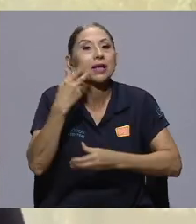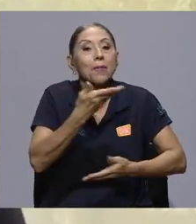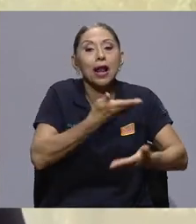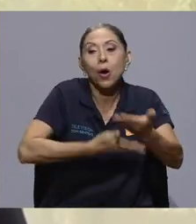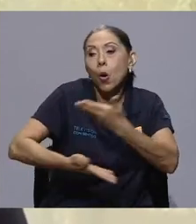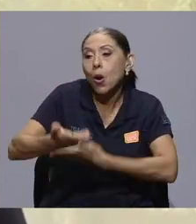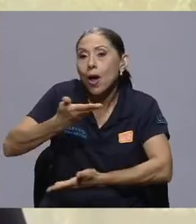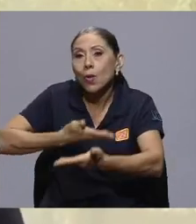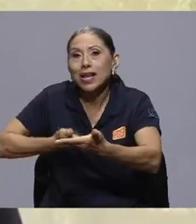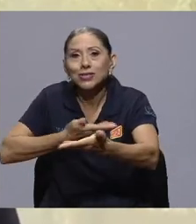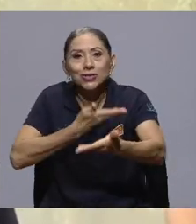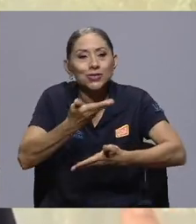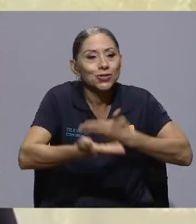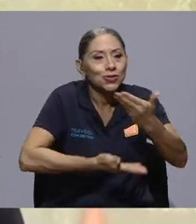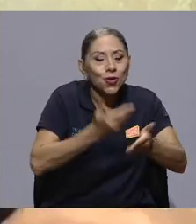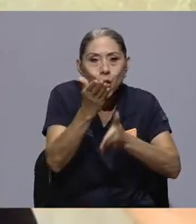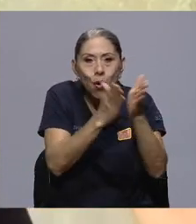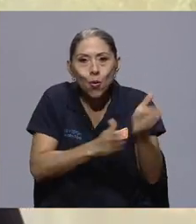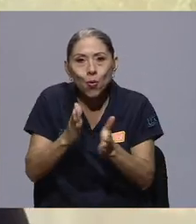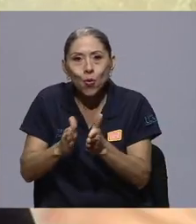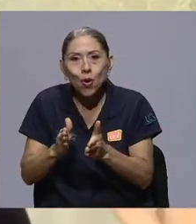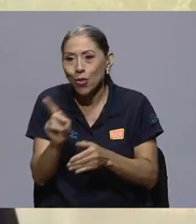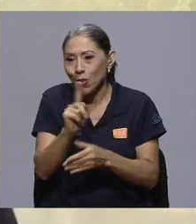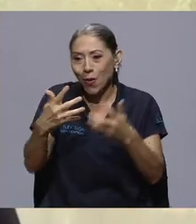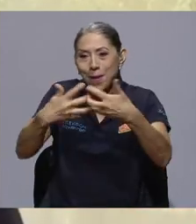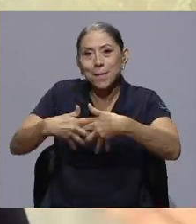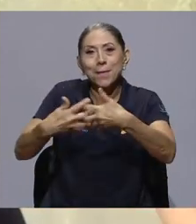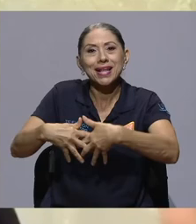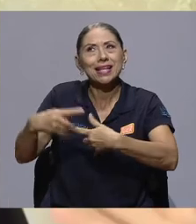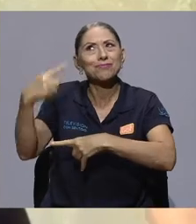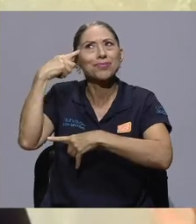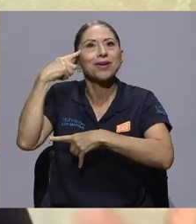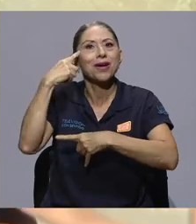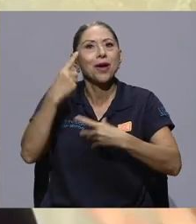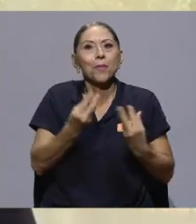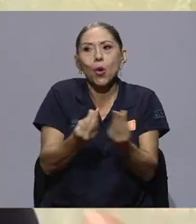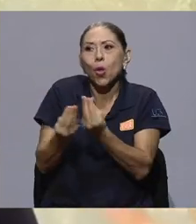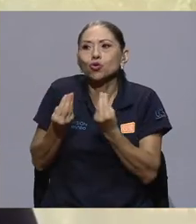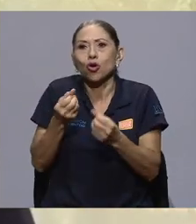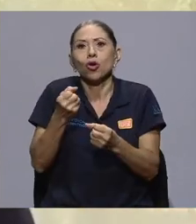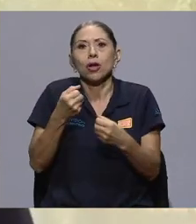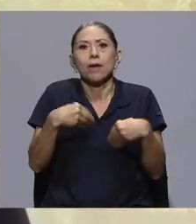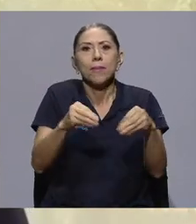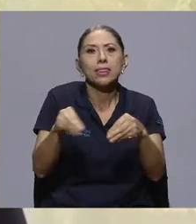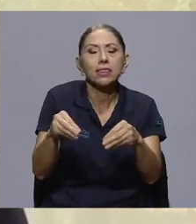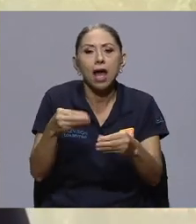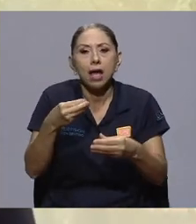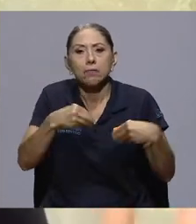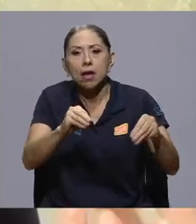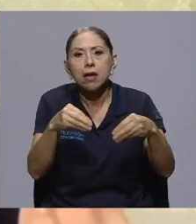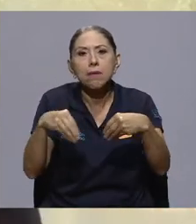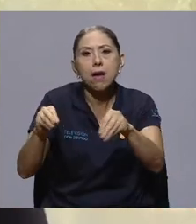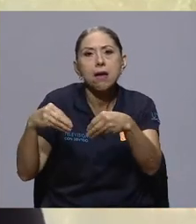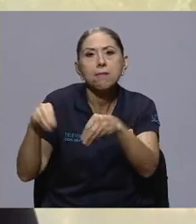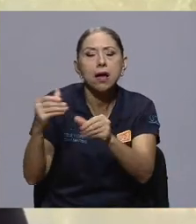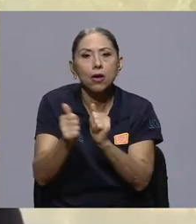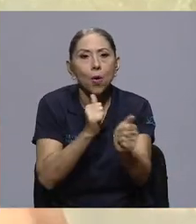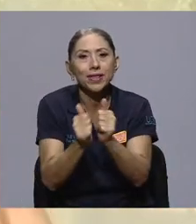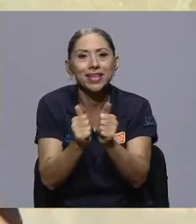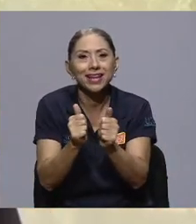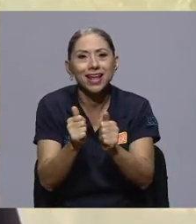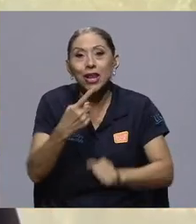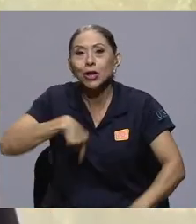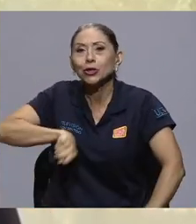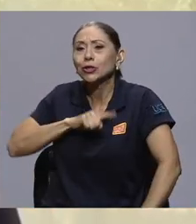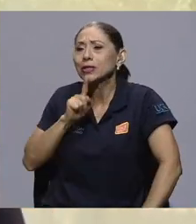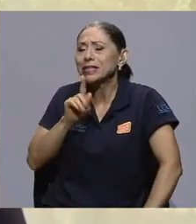logística inversa, están hechas para la producción y la venta y vender y vender y vender y competir, nosotros les estamos diciendo hay